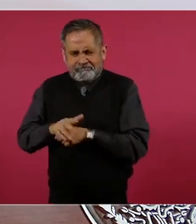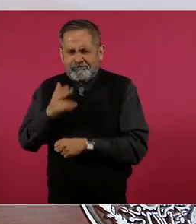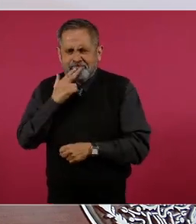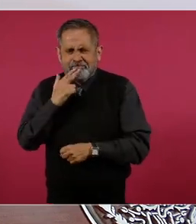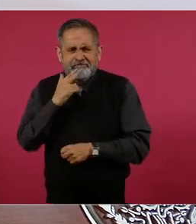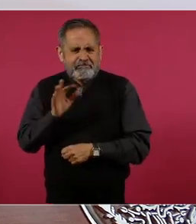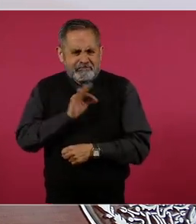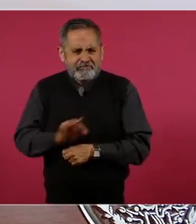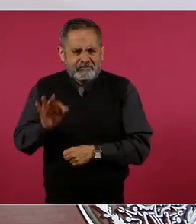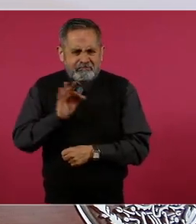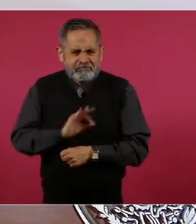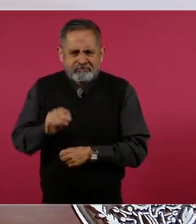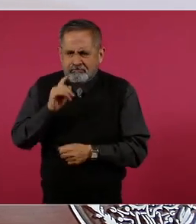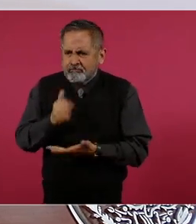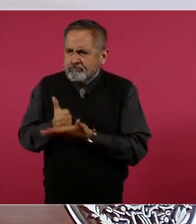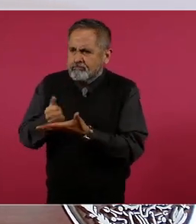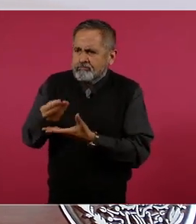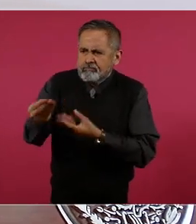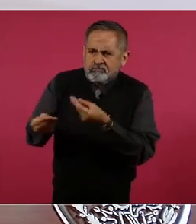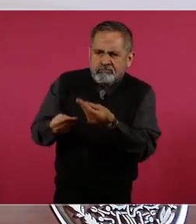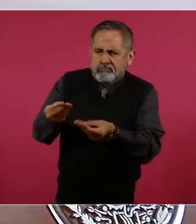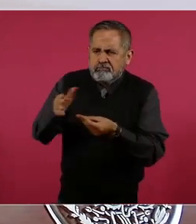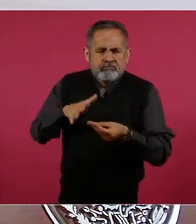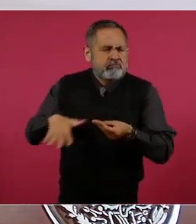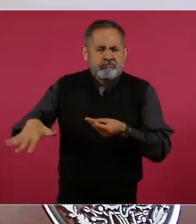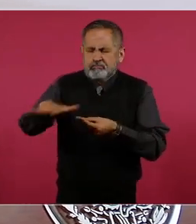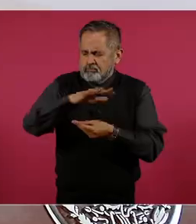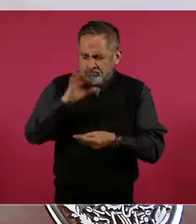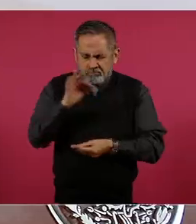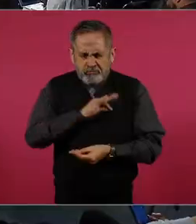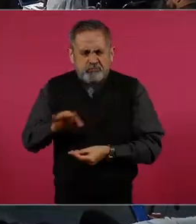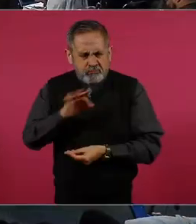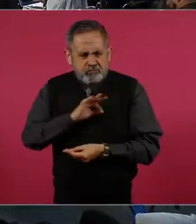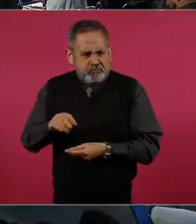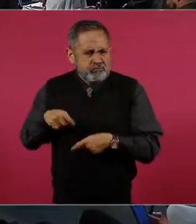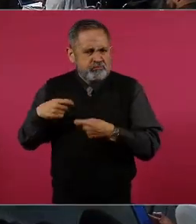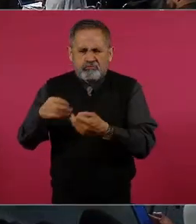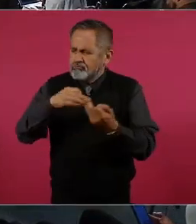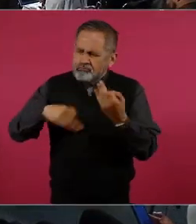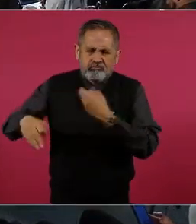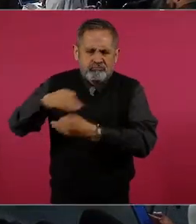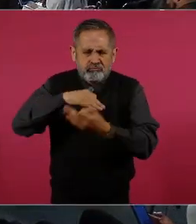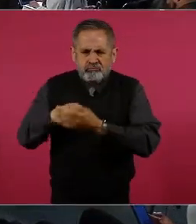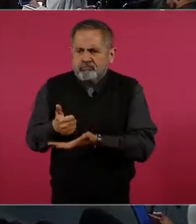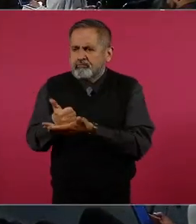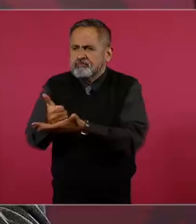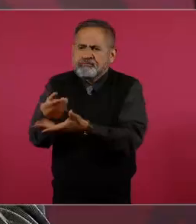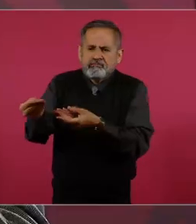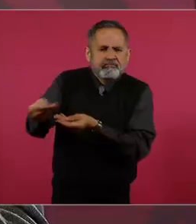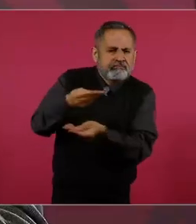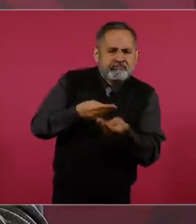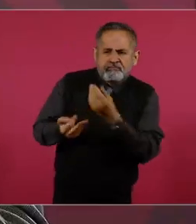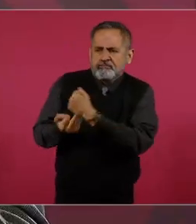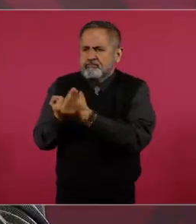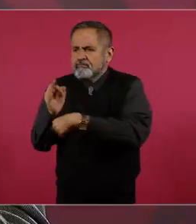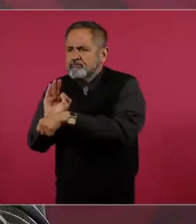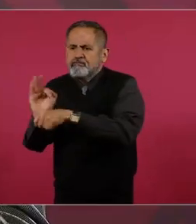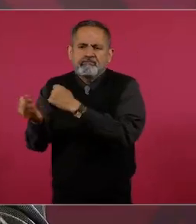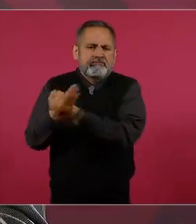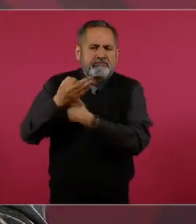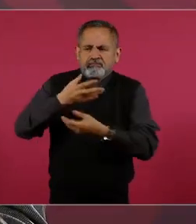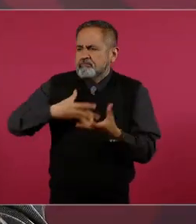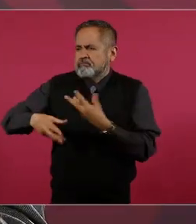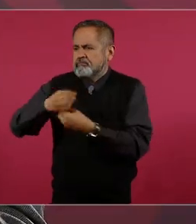para ayudar a la gente, a todos, a todos, todos nos ayudamos, todos nos